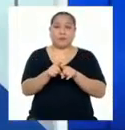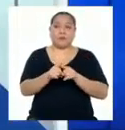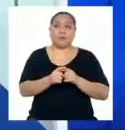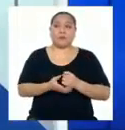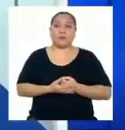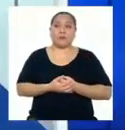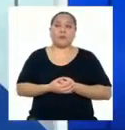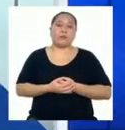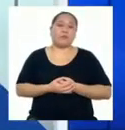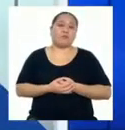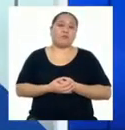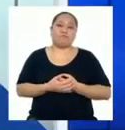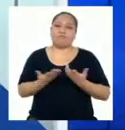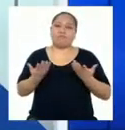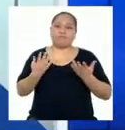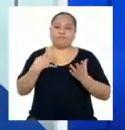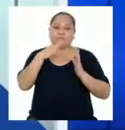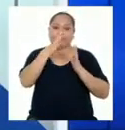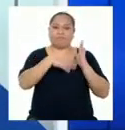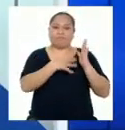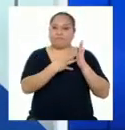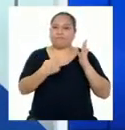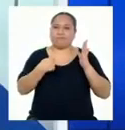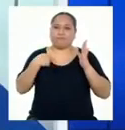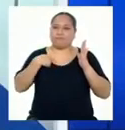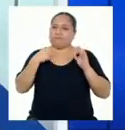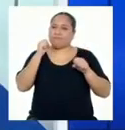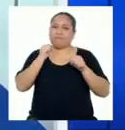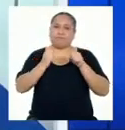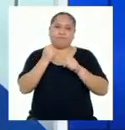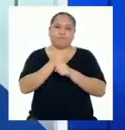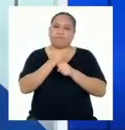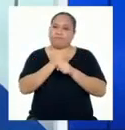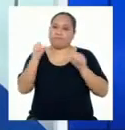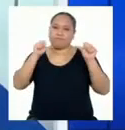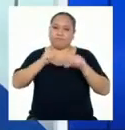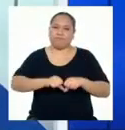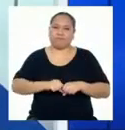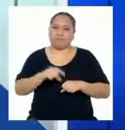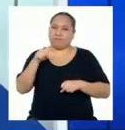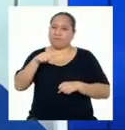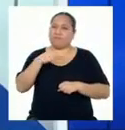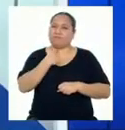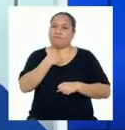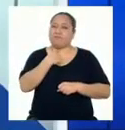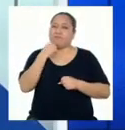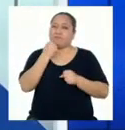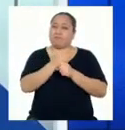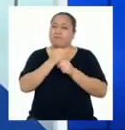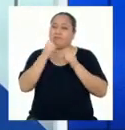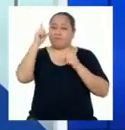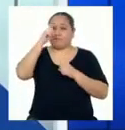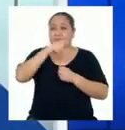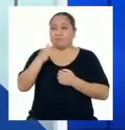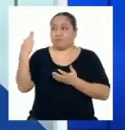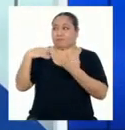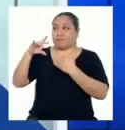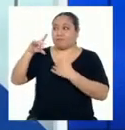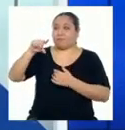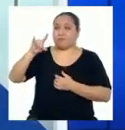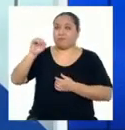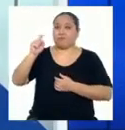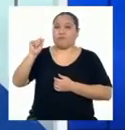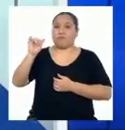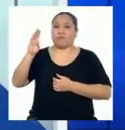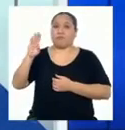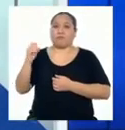hábitos inadecuados, su trabajo se hace más difícil. Para hablar sobre esto, le he pasado la voz al profesor Gustavo Romero para